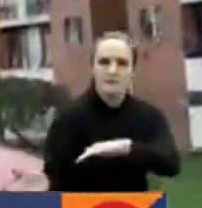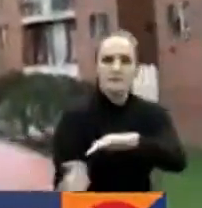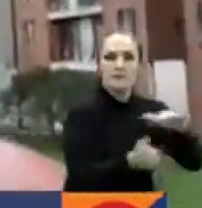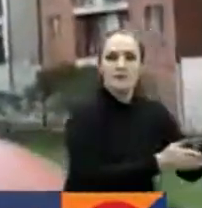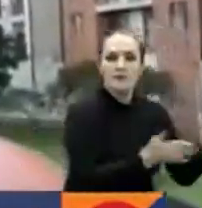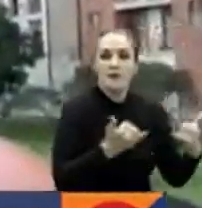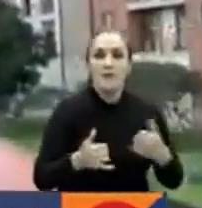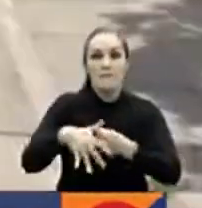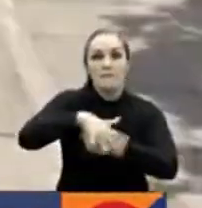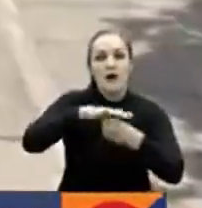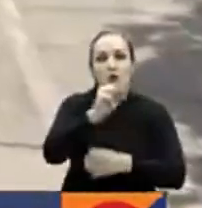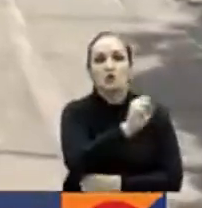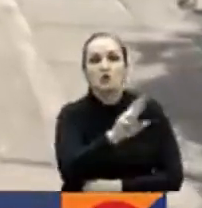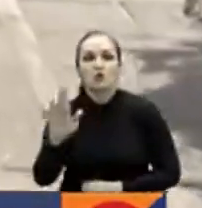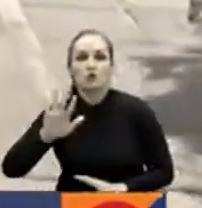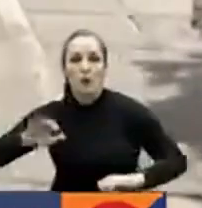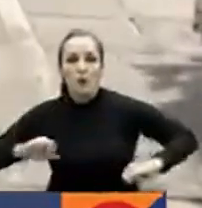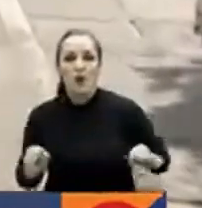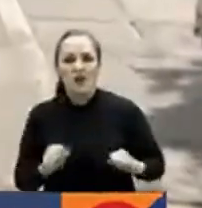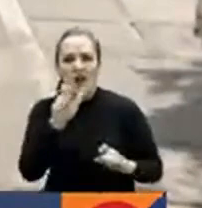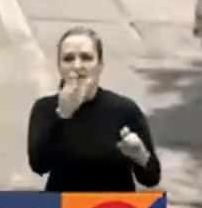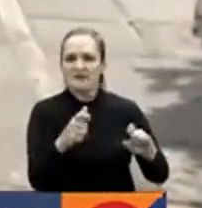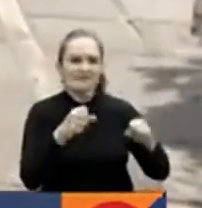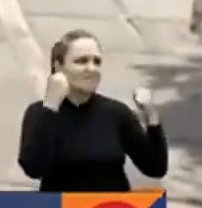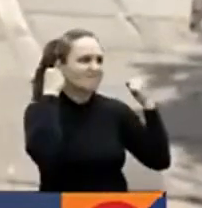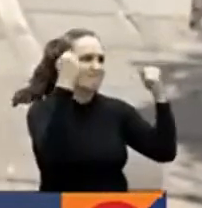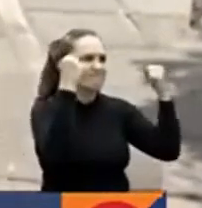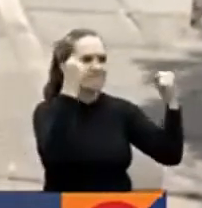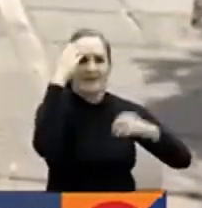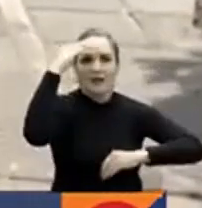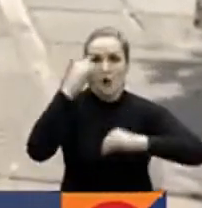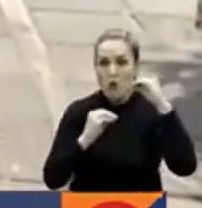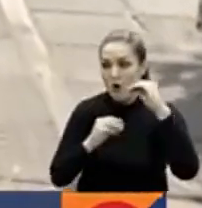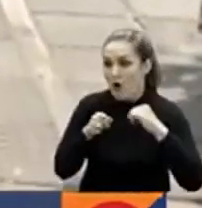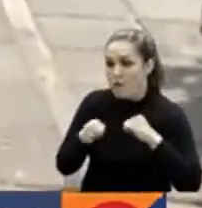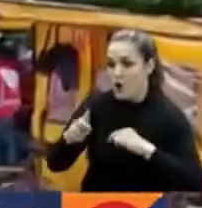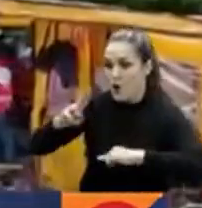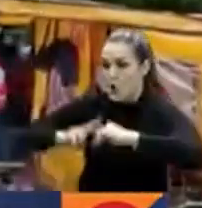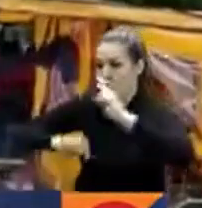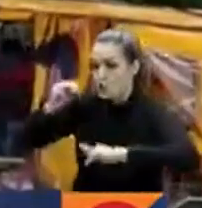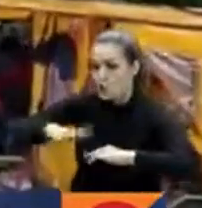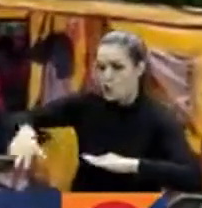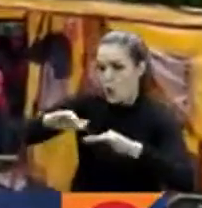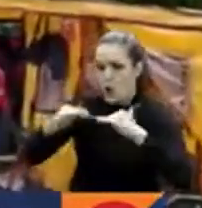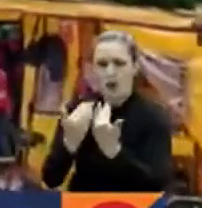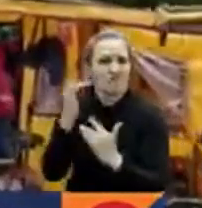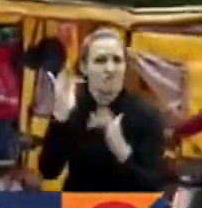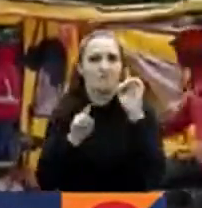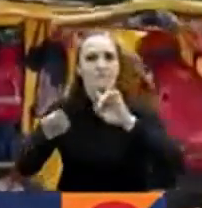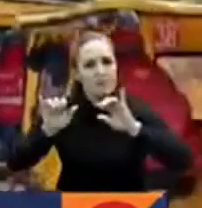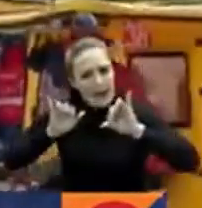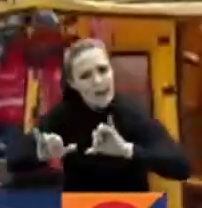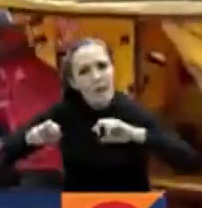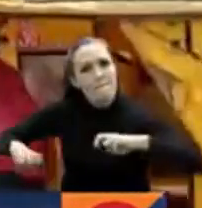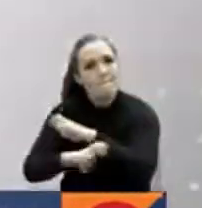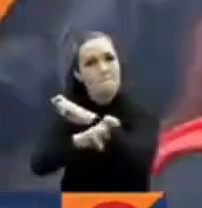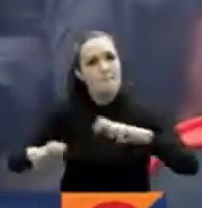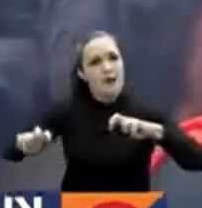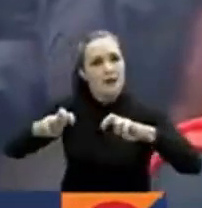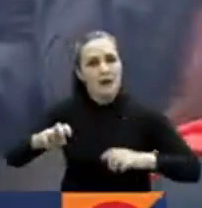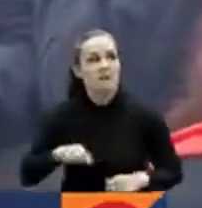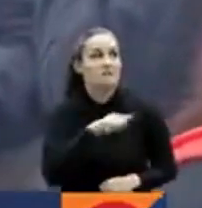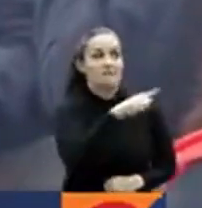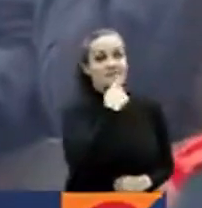colegio en el barrio del sur de Bogotá. Habitantes rechazan la idea porque en el predio hay un parque. Autoridades dicen que los niños son prioridad.